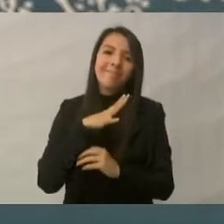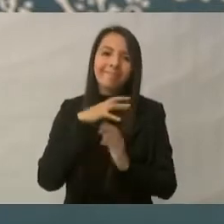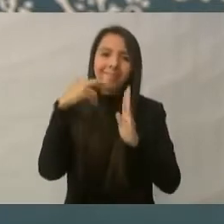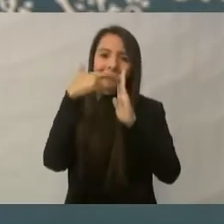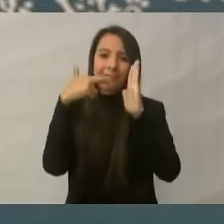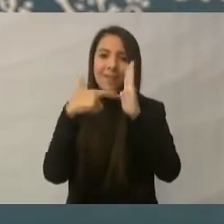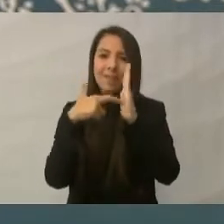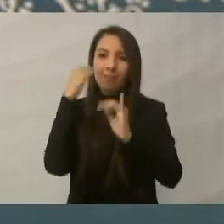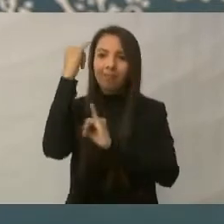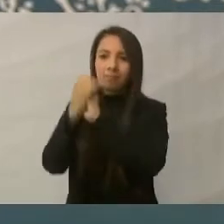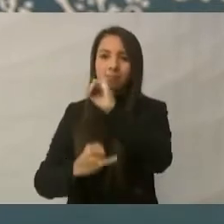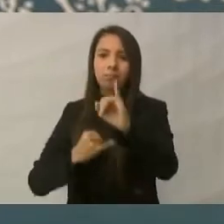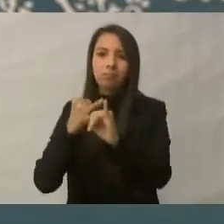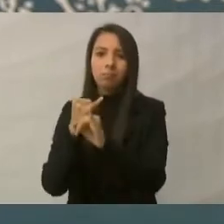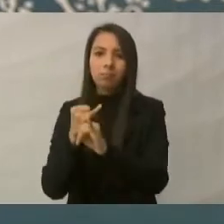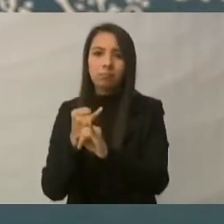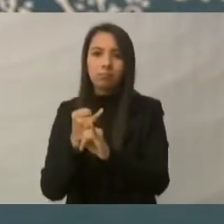cumplir.